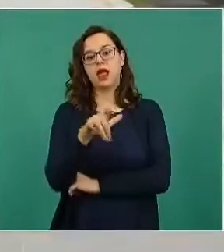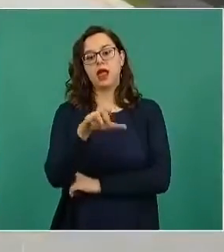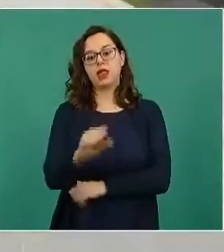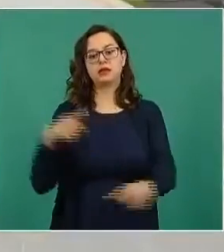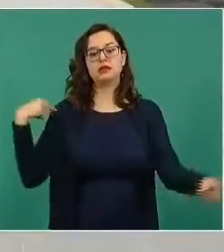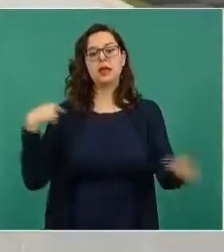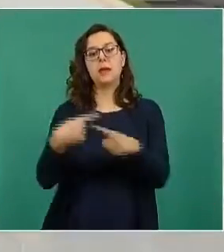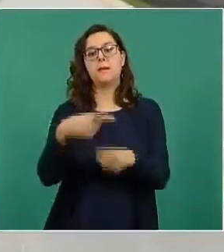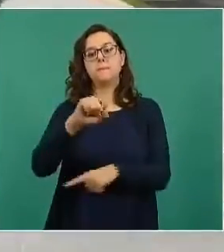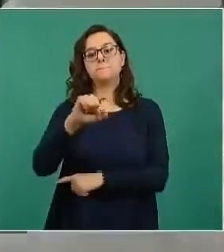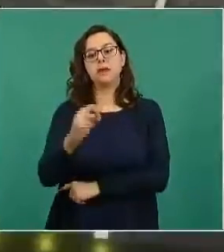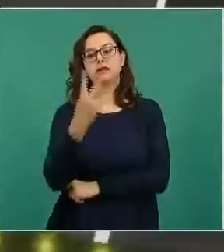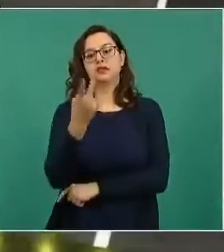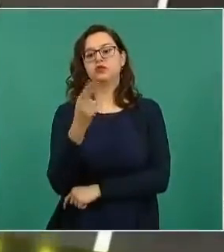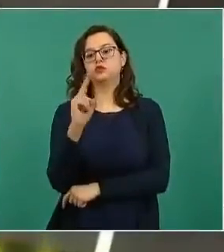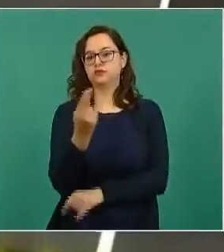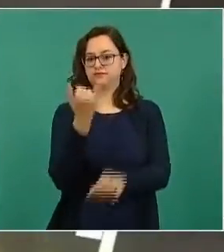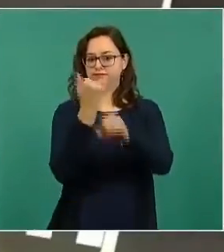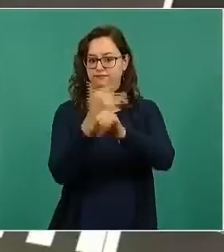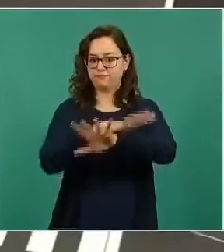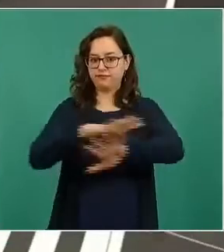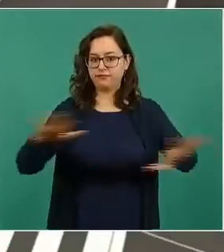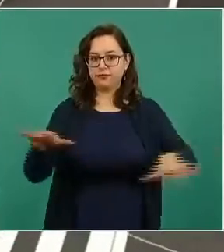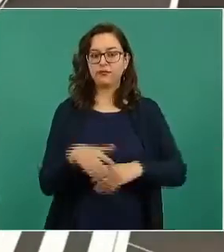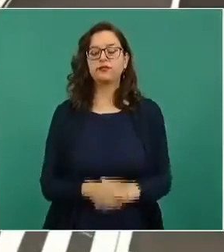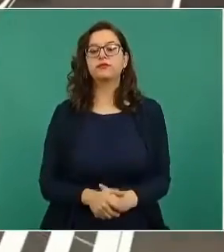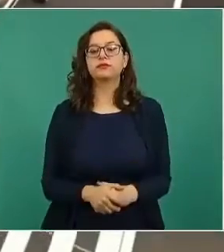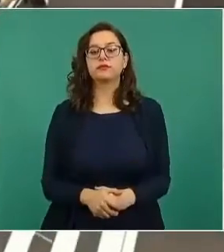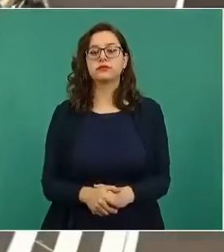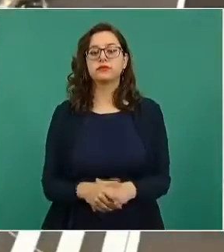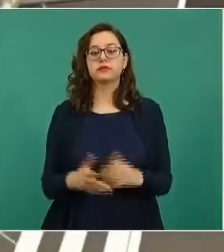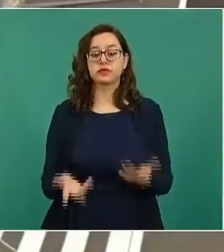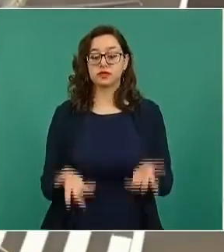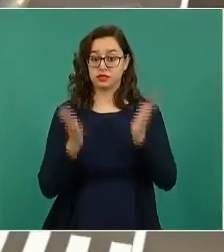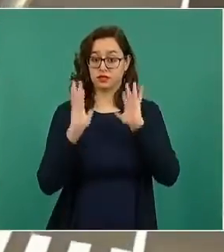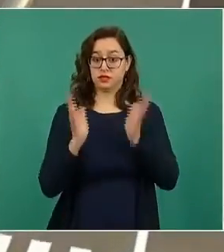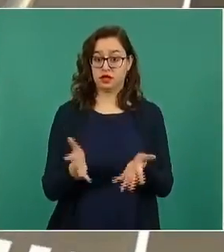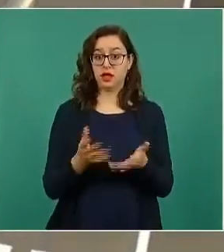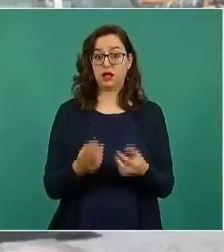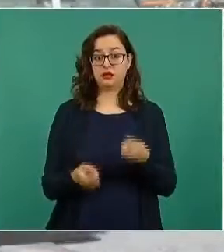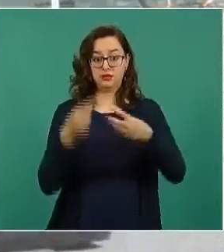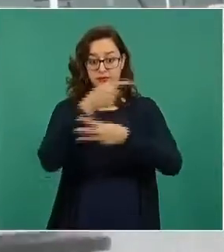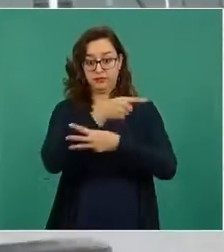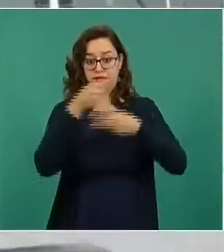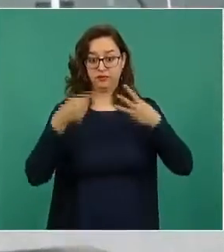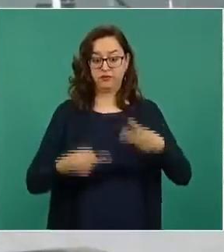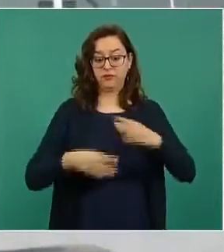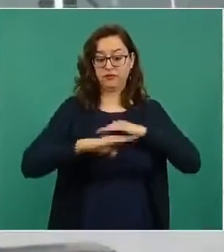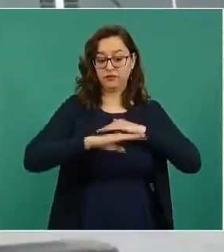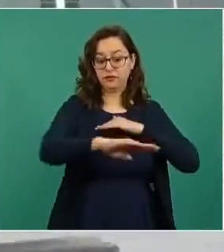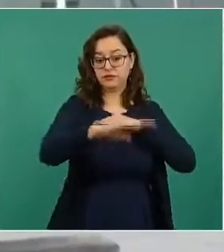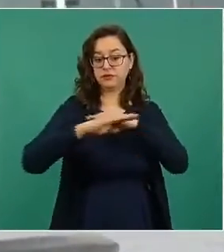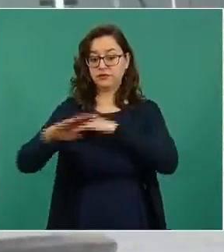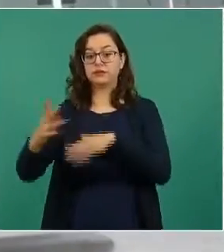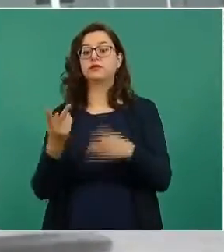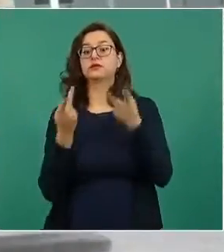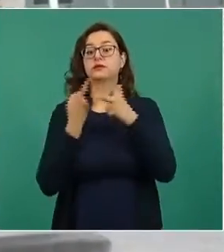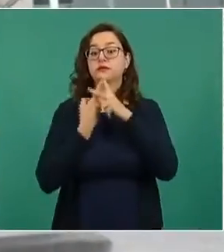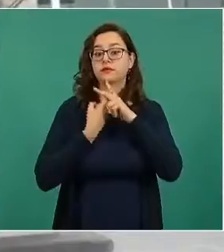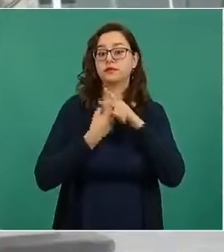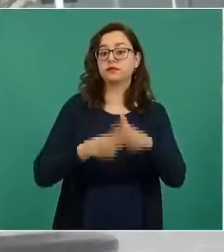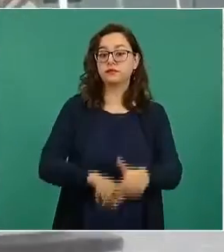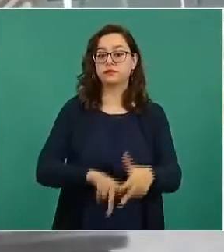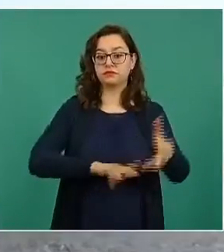2021. En la pista norte y central, plataforma y rodajes, se continúa con la aplicación de pintura para el